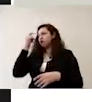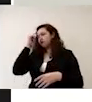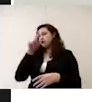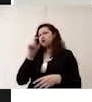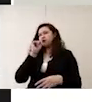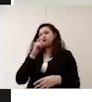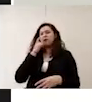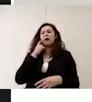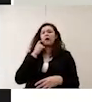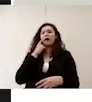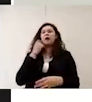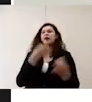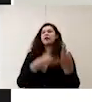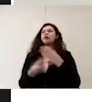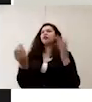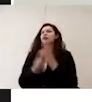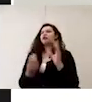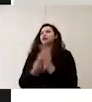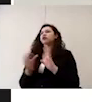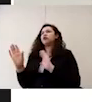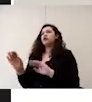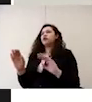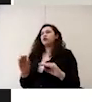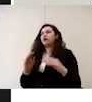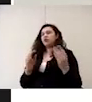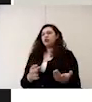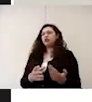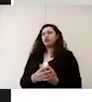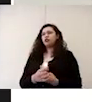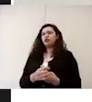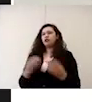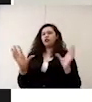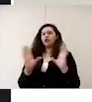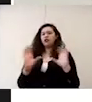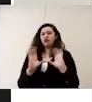estas capacitaciones y la emisión de las constancias